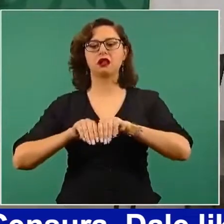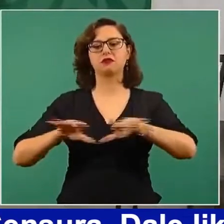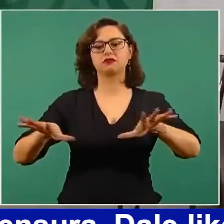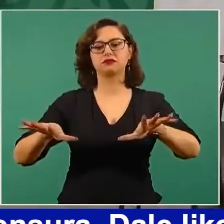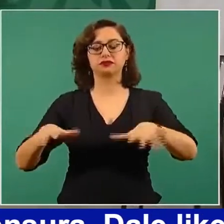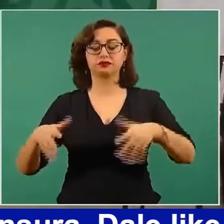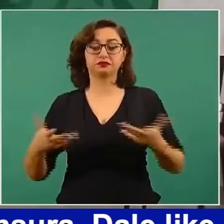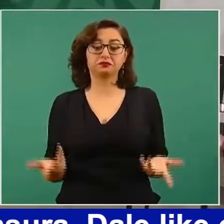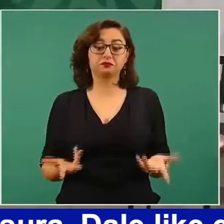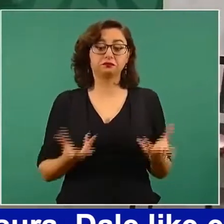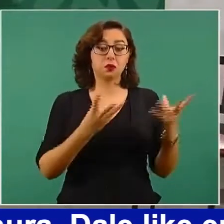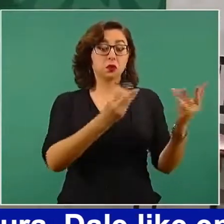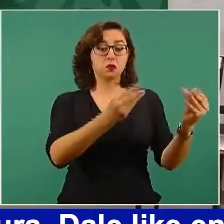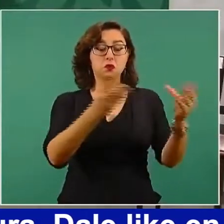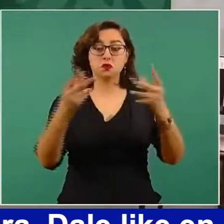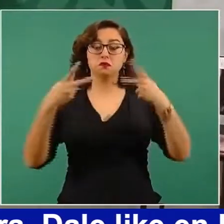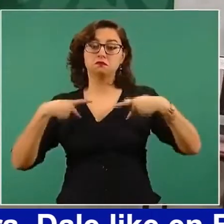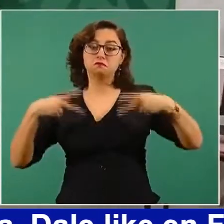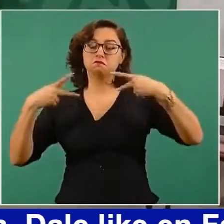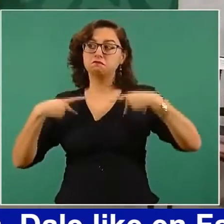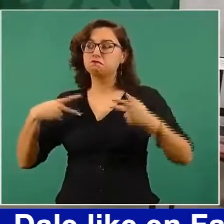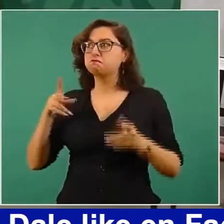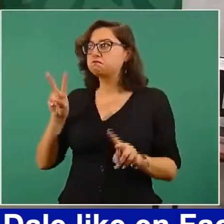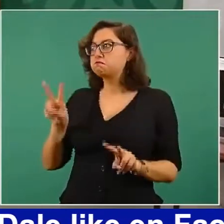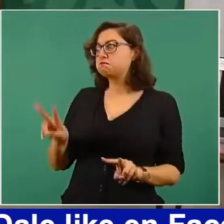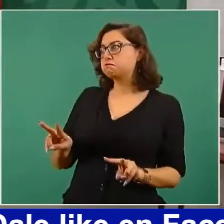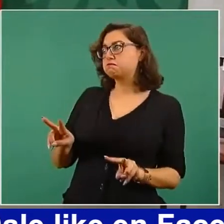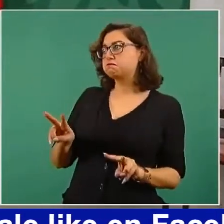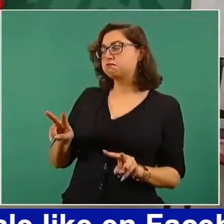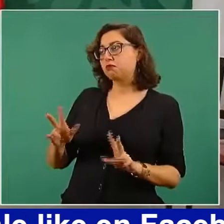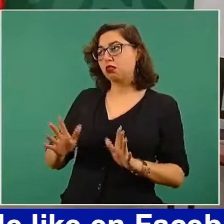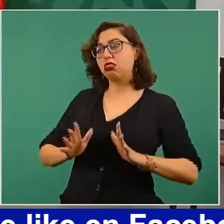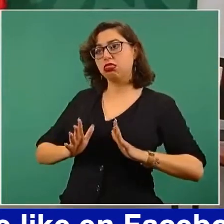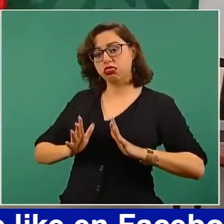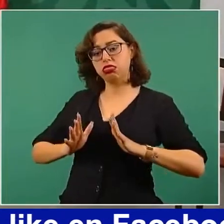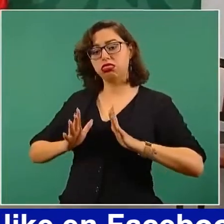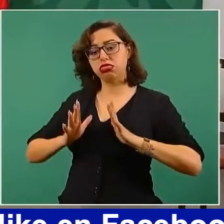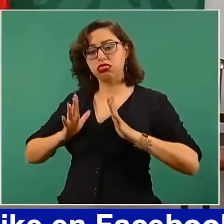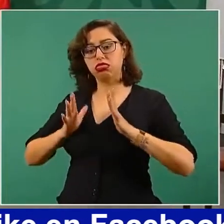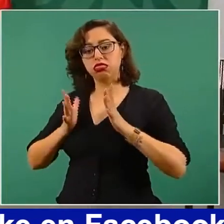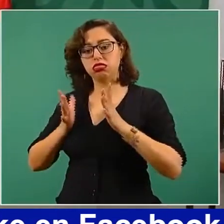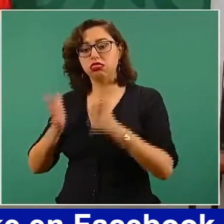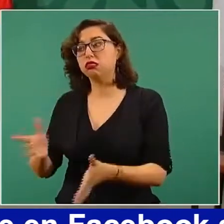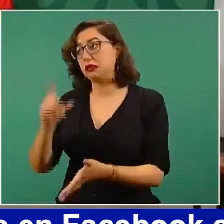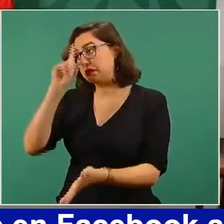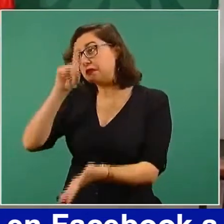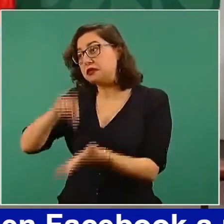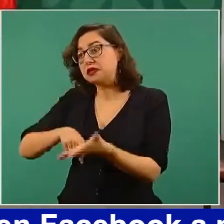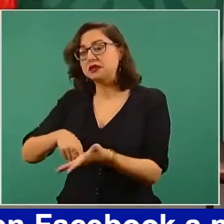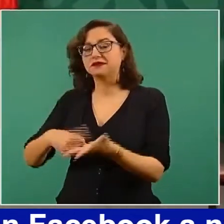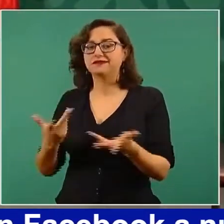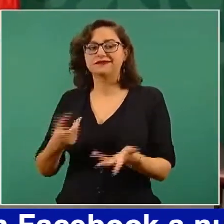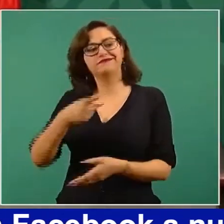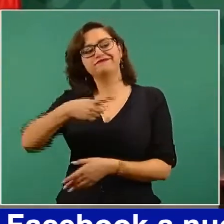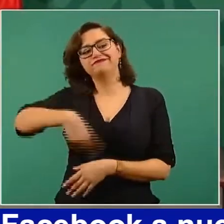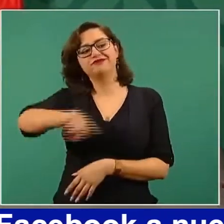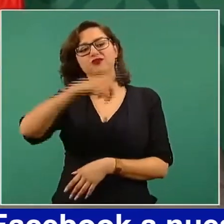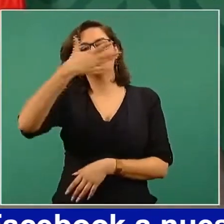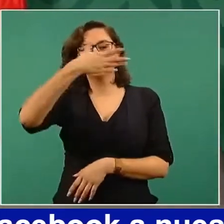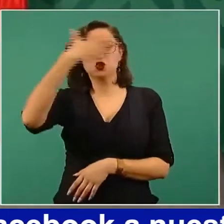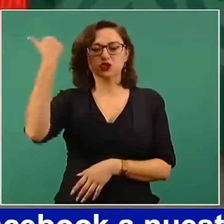manipulaban las informaciones, las noticias. Entonces, es interesante